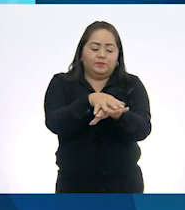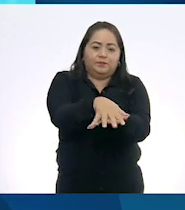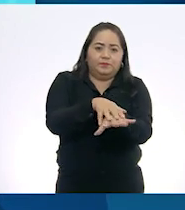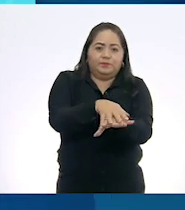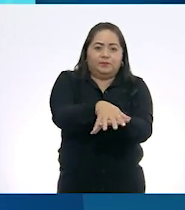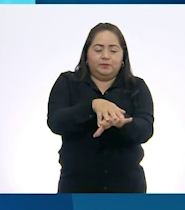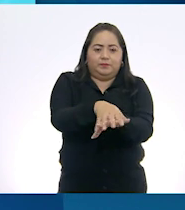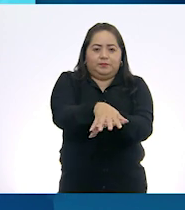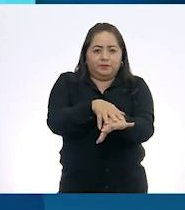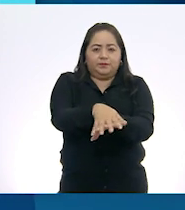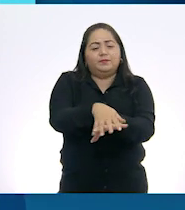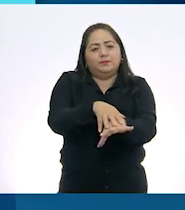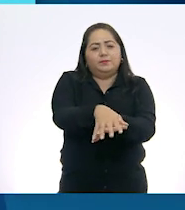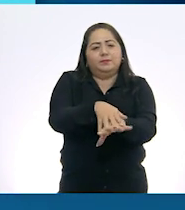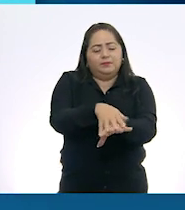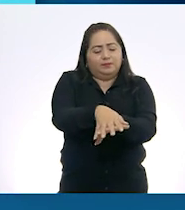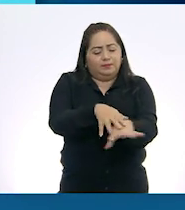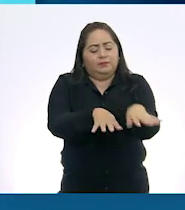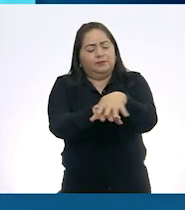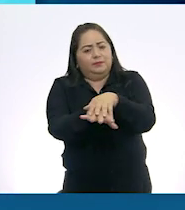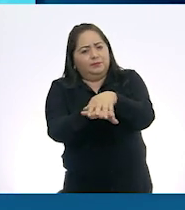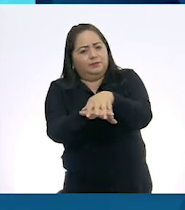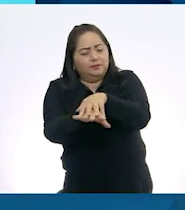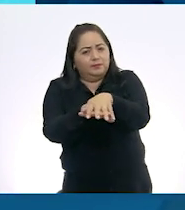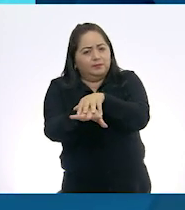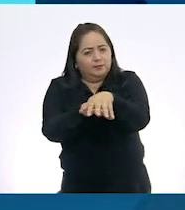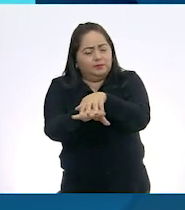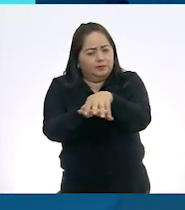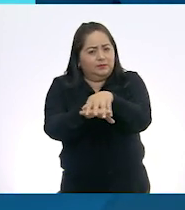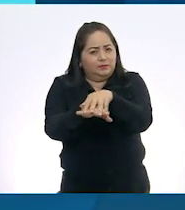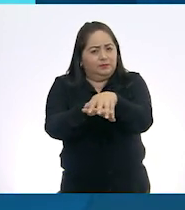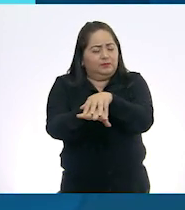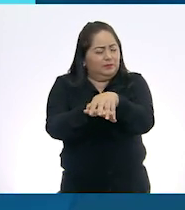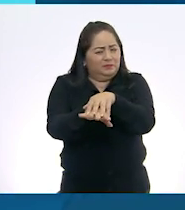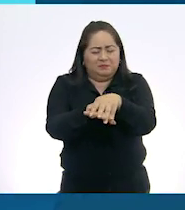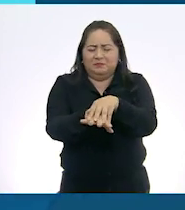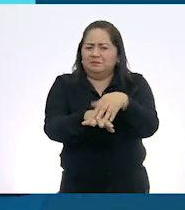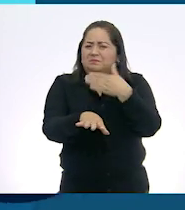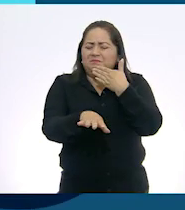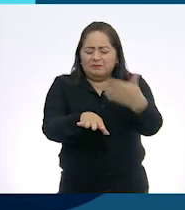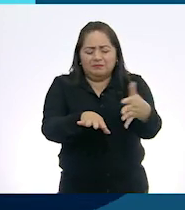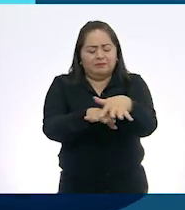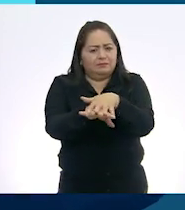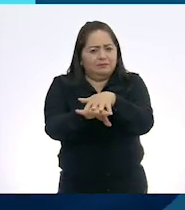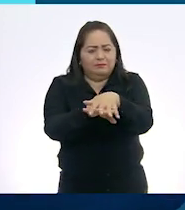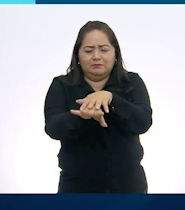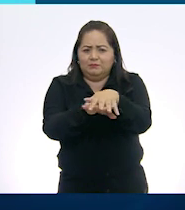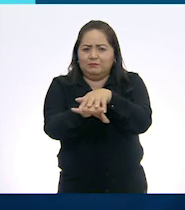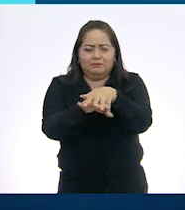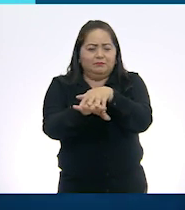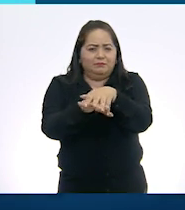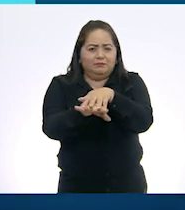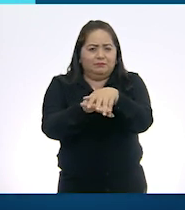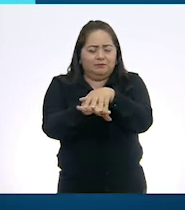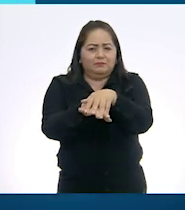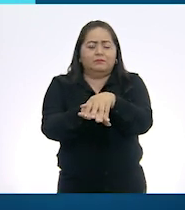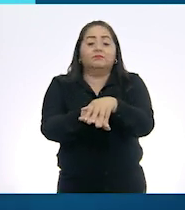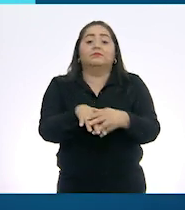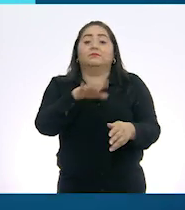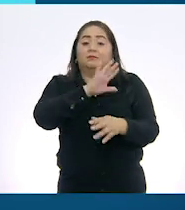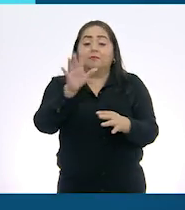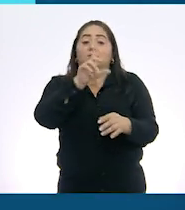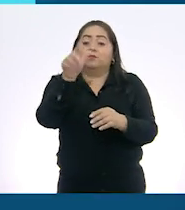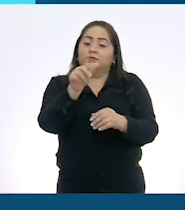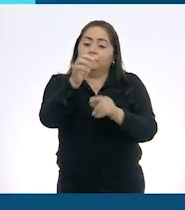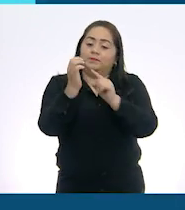palma de una de tus manos contra el dorso de la otra entrelazando los dedos. Repite lo mismo con la otra mano. Frota los dedos.